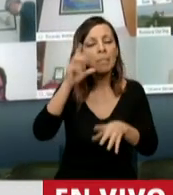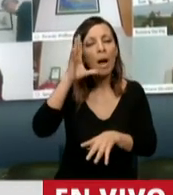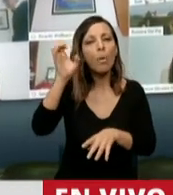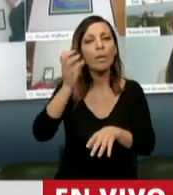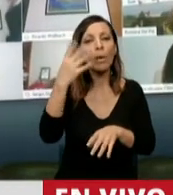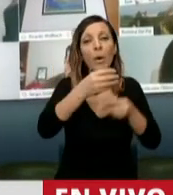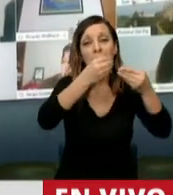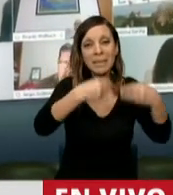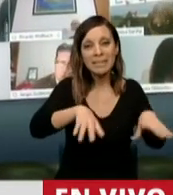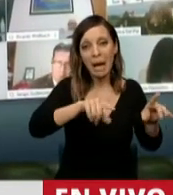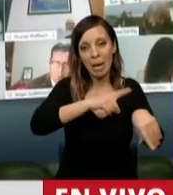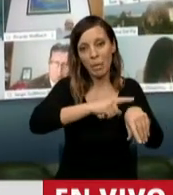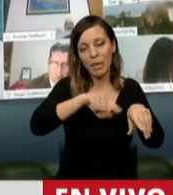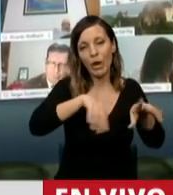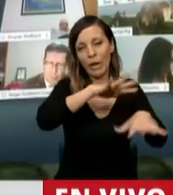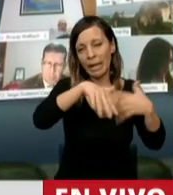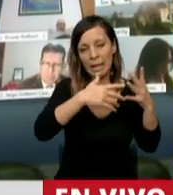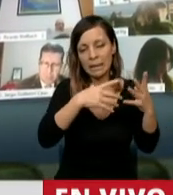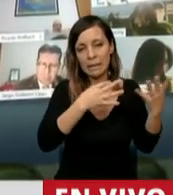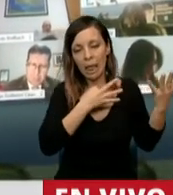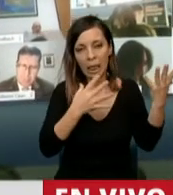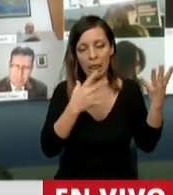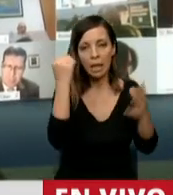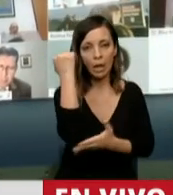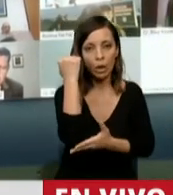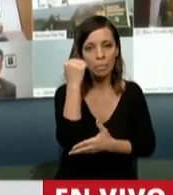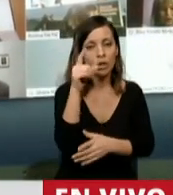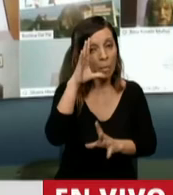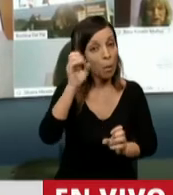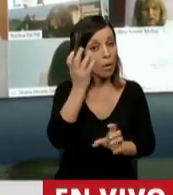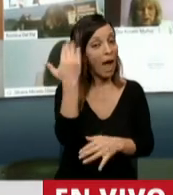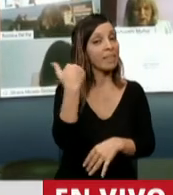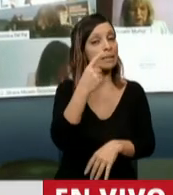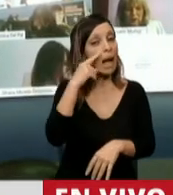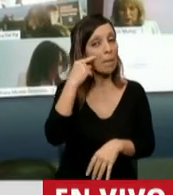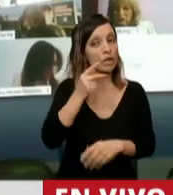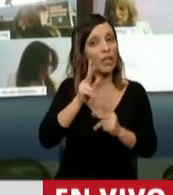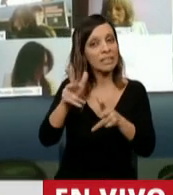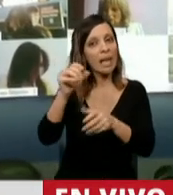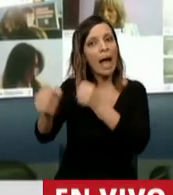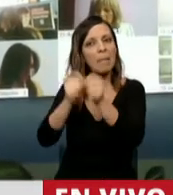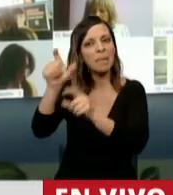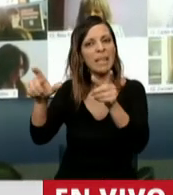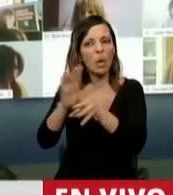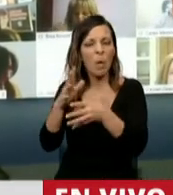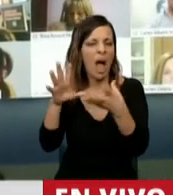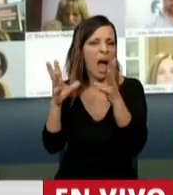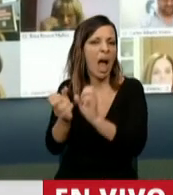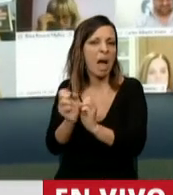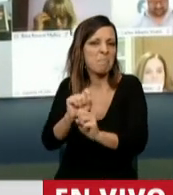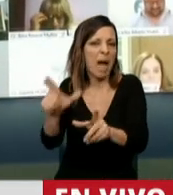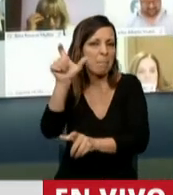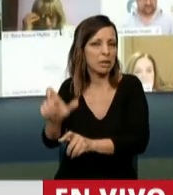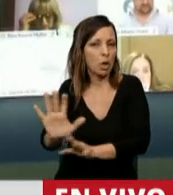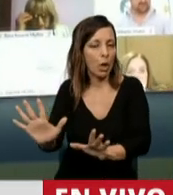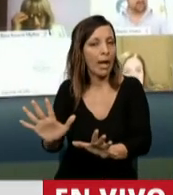era el propio presidente que trataba a los empresarios de miserables. Y me parece, tengo